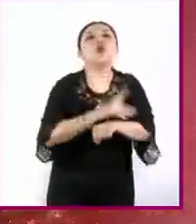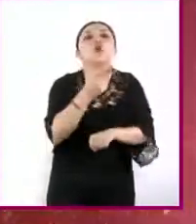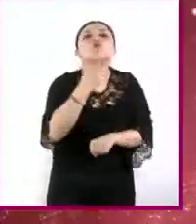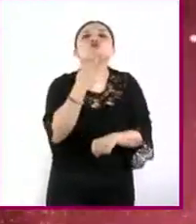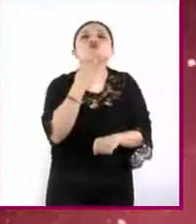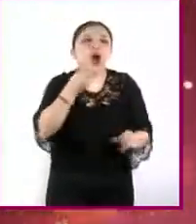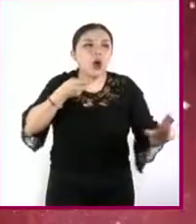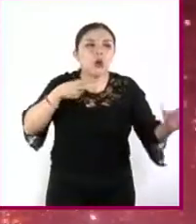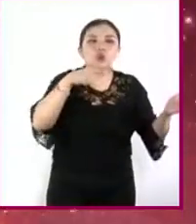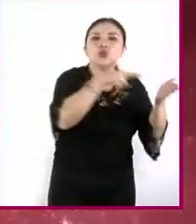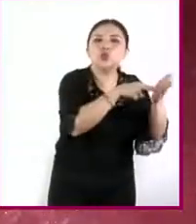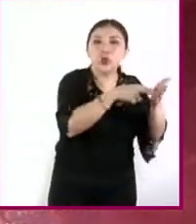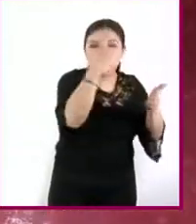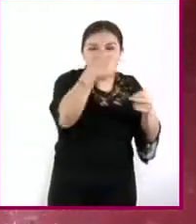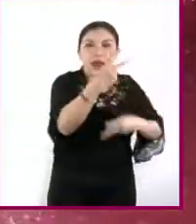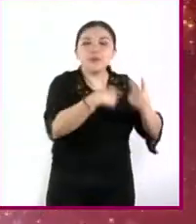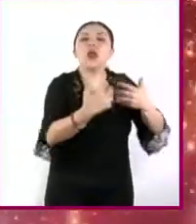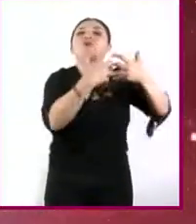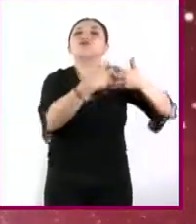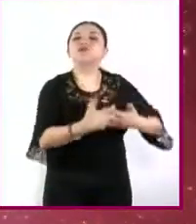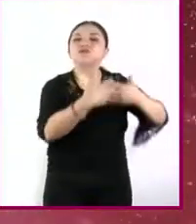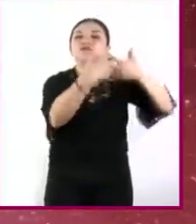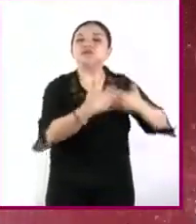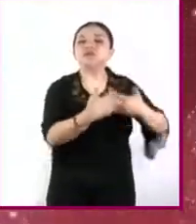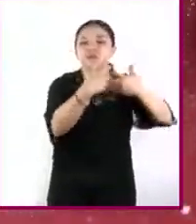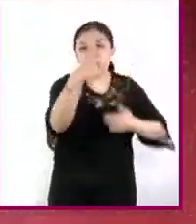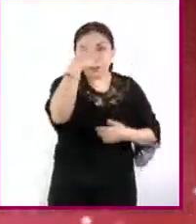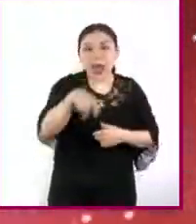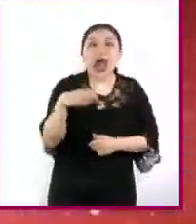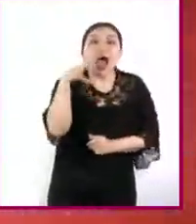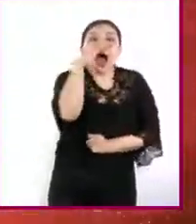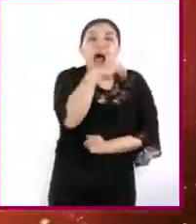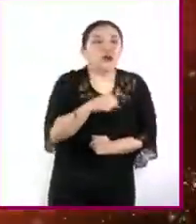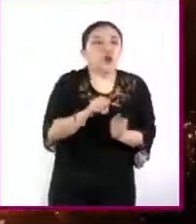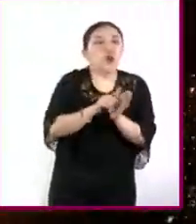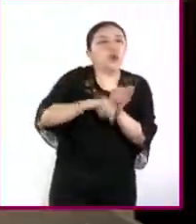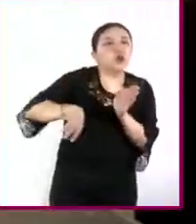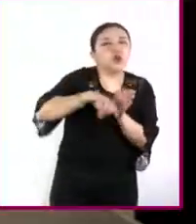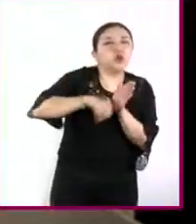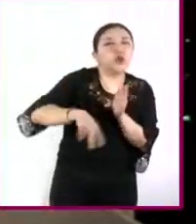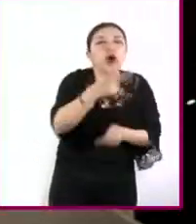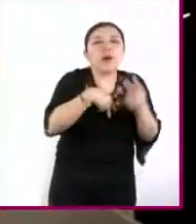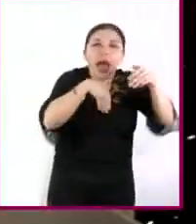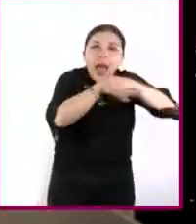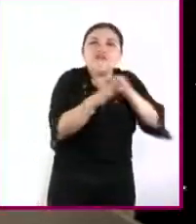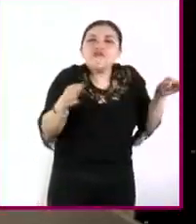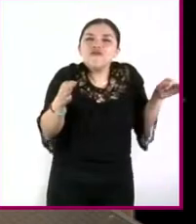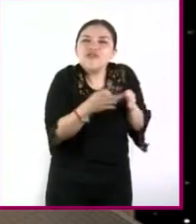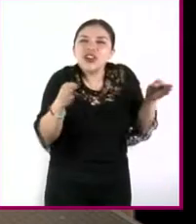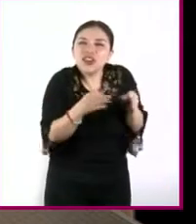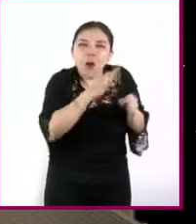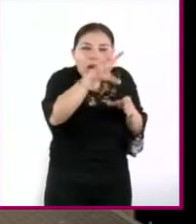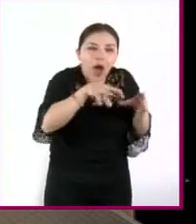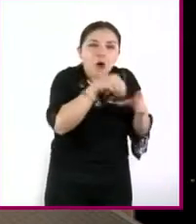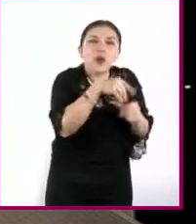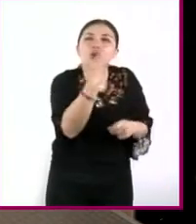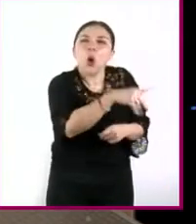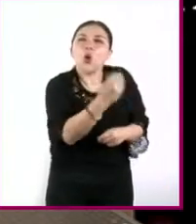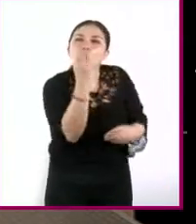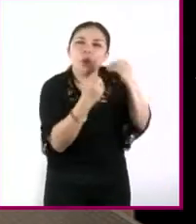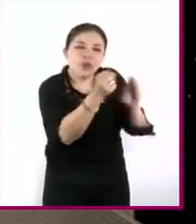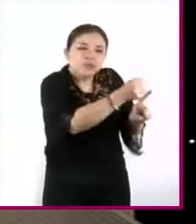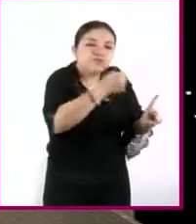la electricidad para activar un motor que logra extraer el calor del interior del refrigerador enfriando todo lo que está ahí dentro